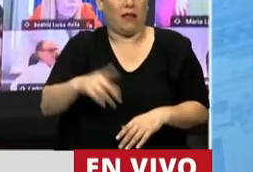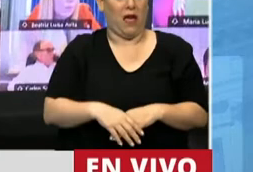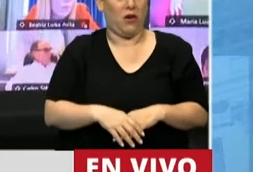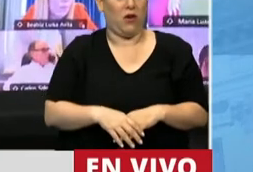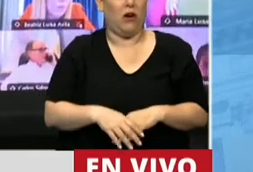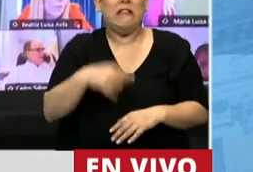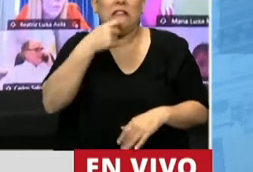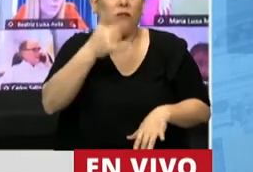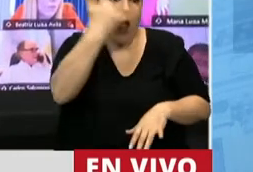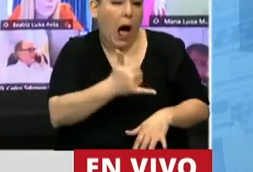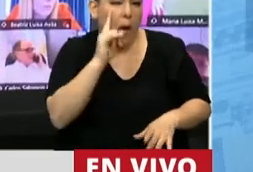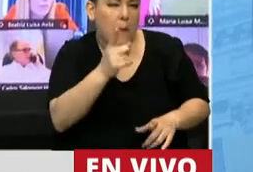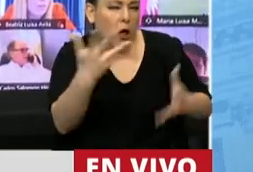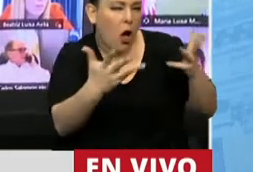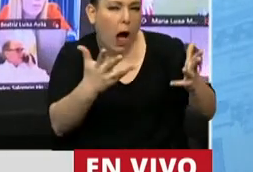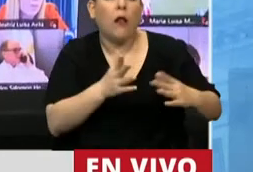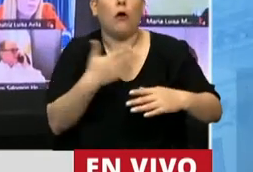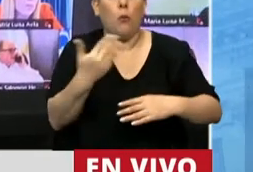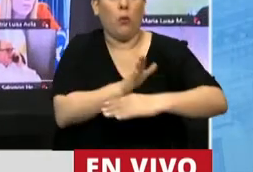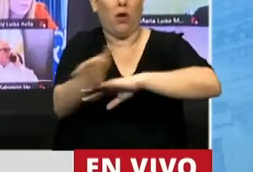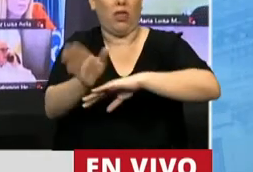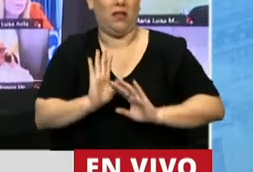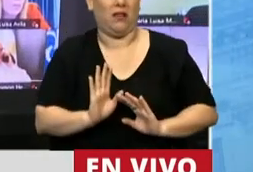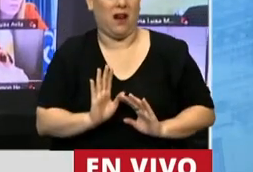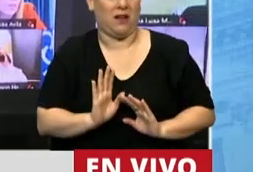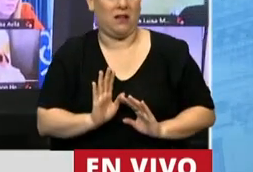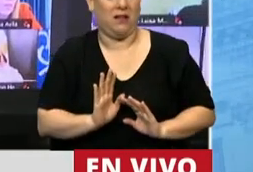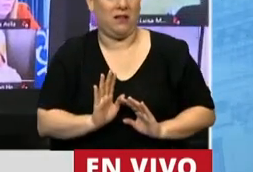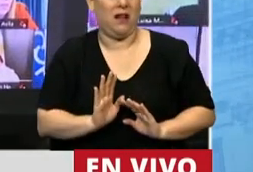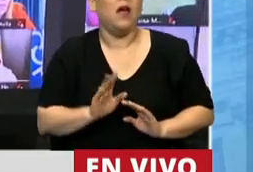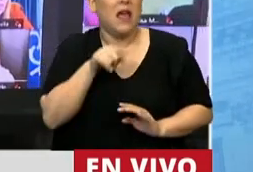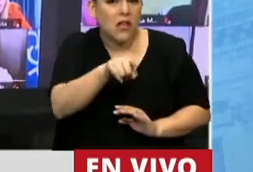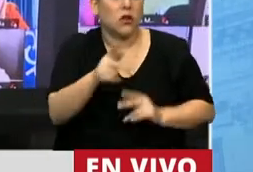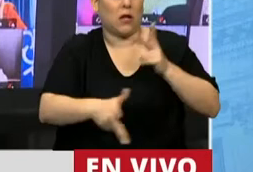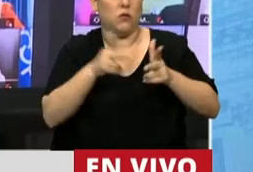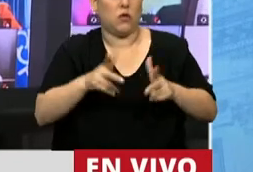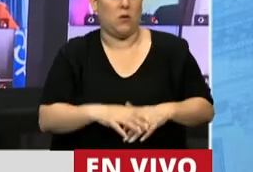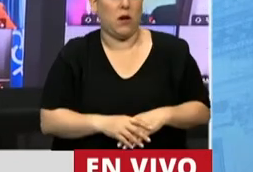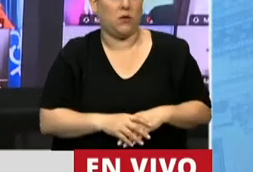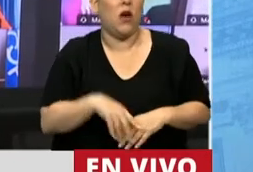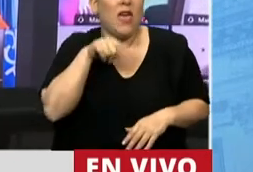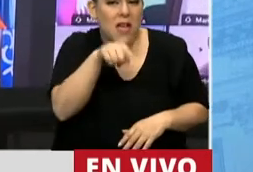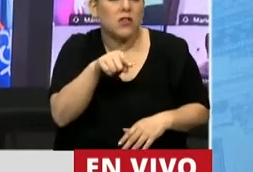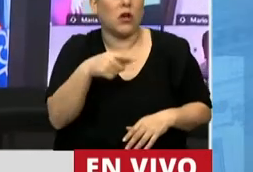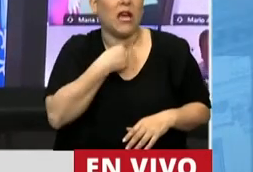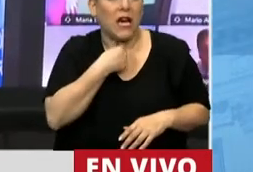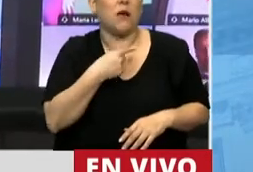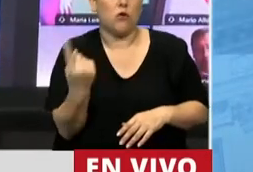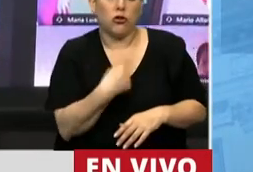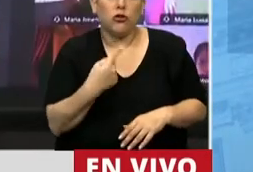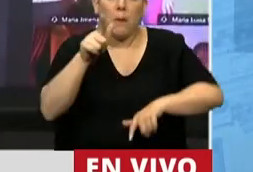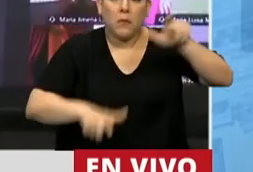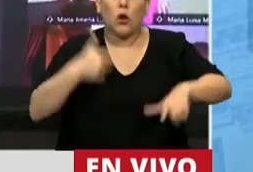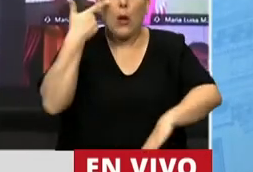ingreso si se hace en la forma prevista en el ingreso administrado. Esto es lo que estamos hablando. Esto es lo que queremos los